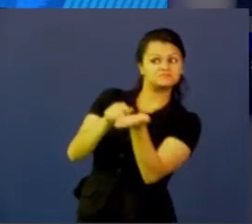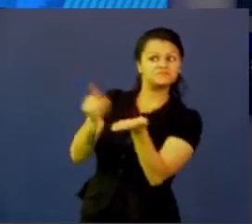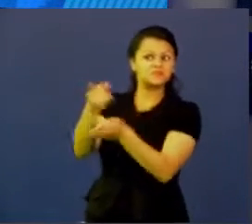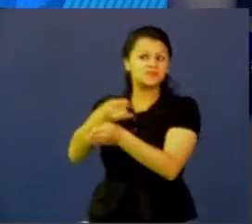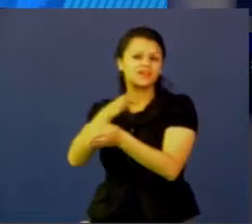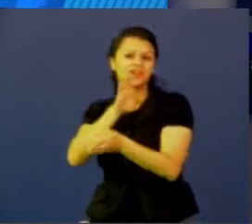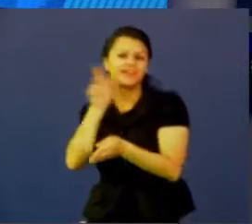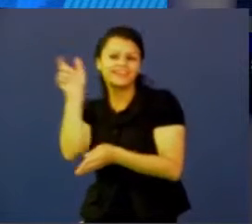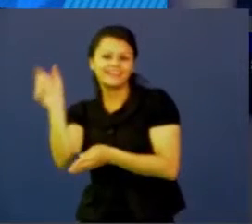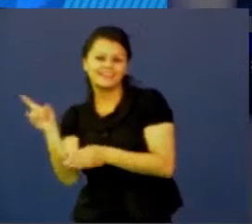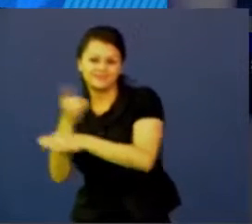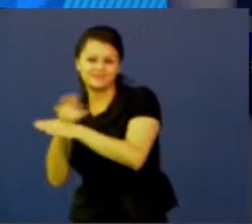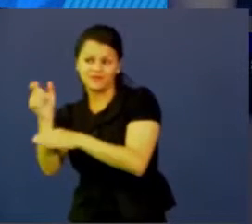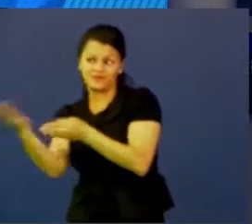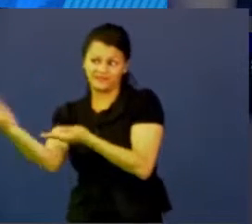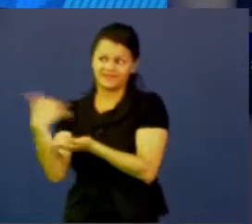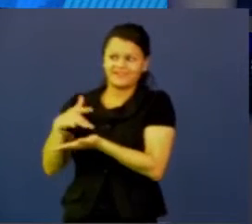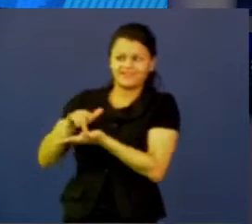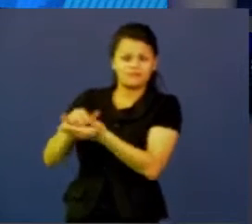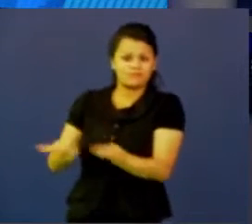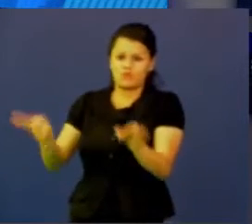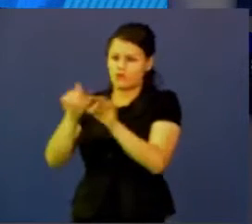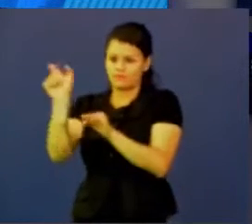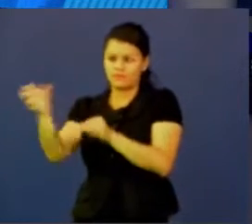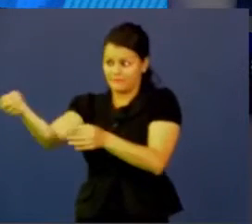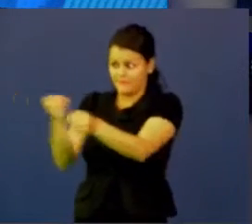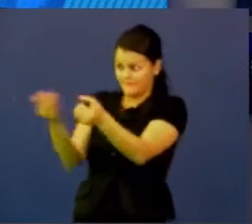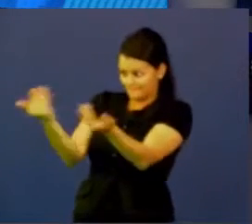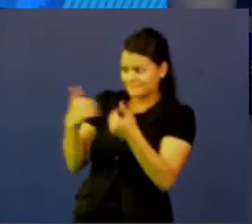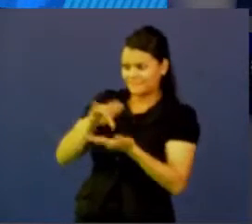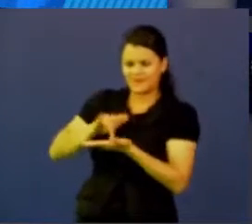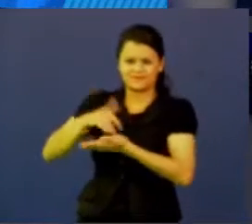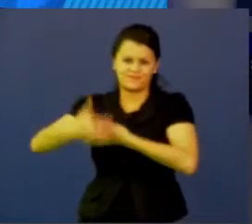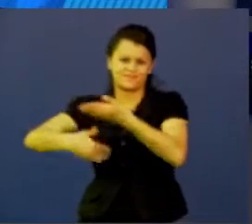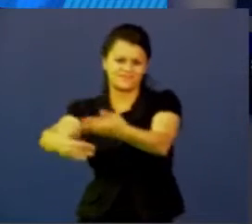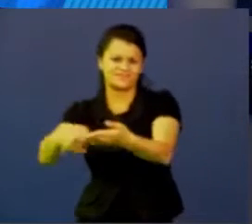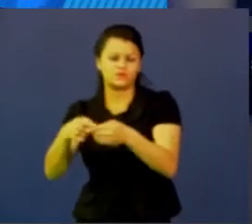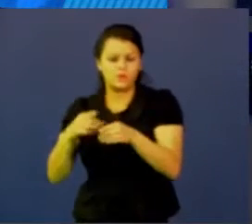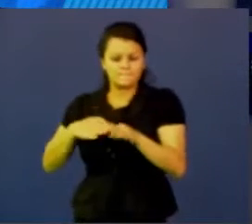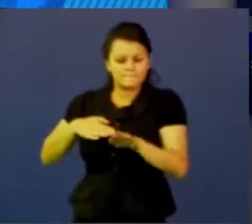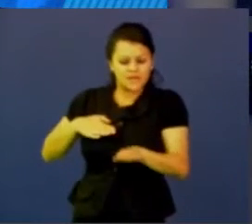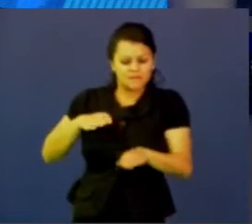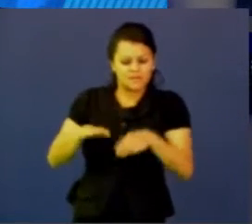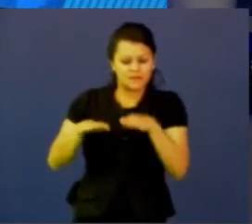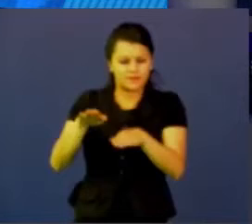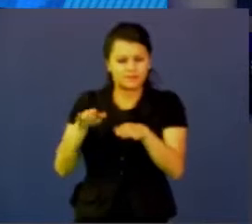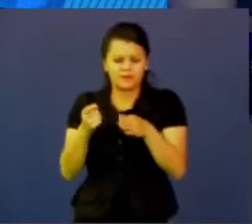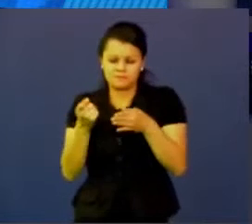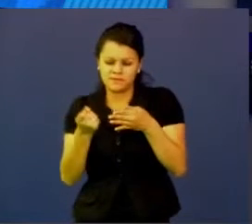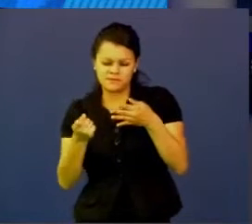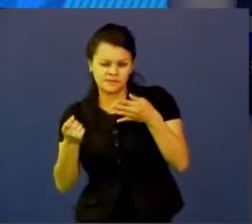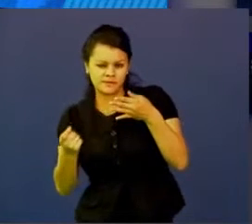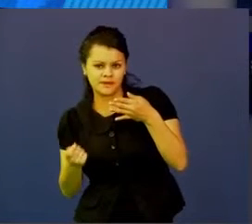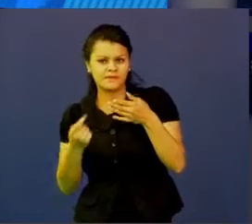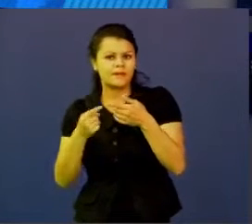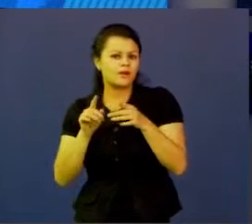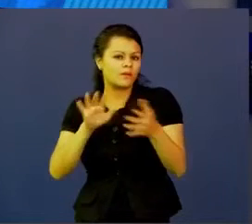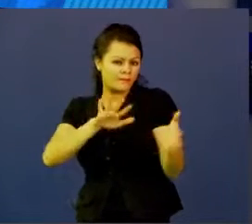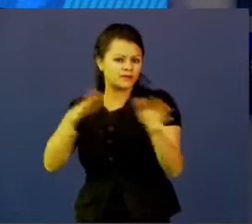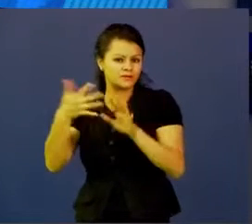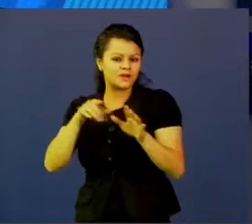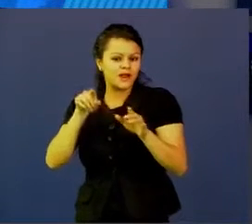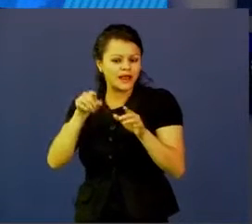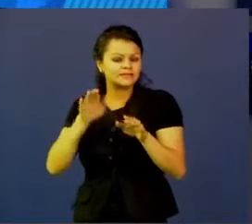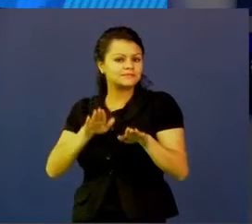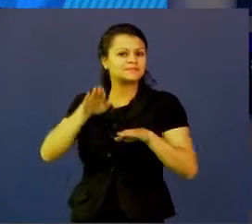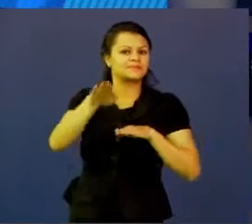fundamental en el proceso. Ahorita voy a ir paso a paso de una forma más detallada, pero básicamente este es el paso del pensamiento